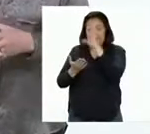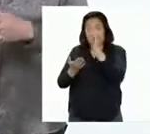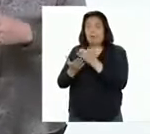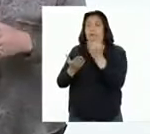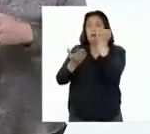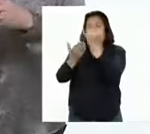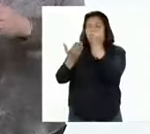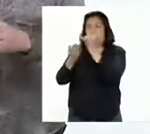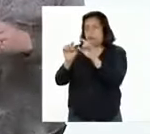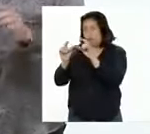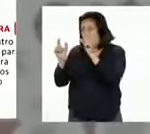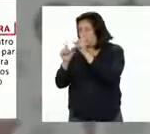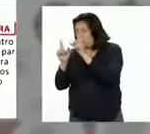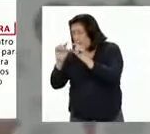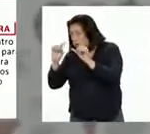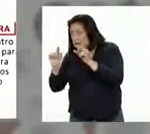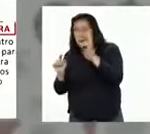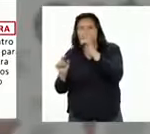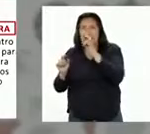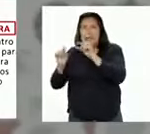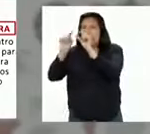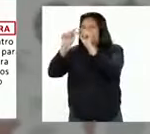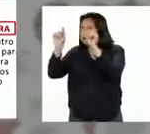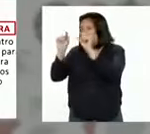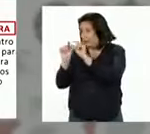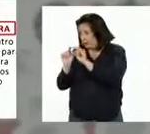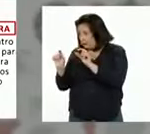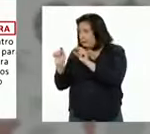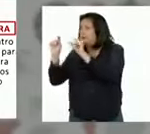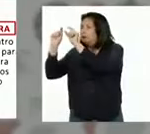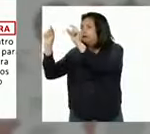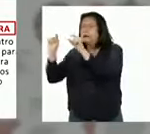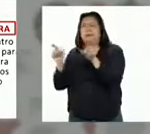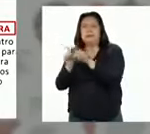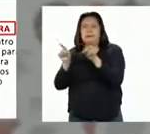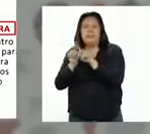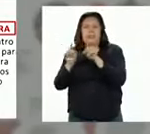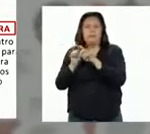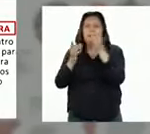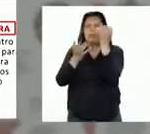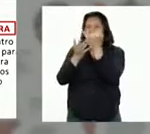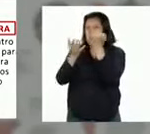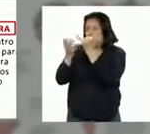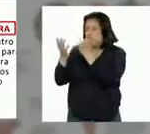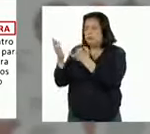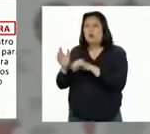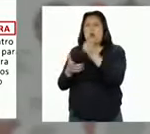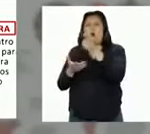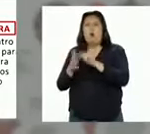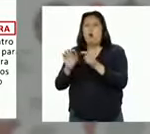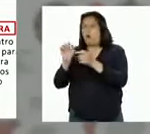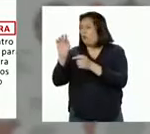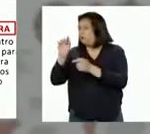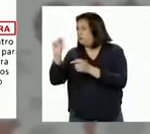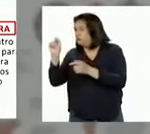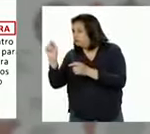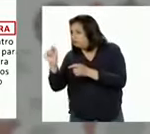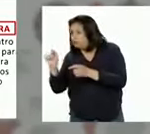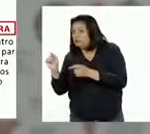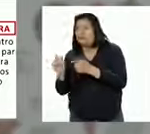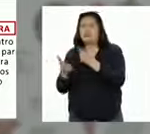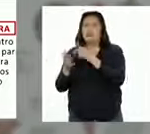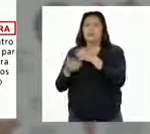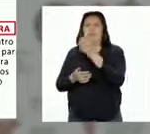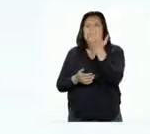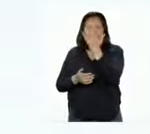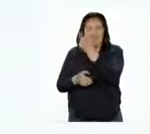debemos fijarnos bien en los subtítulos y también en las imágenes o los recursos textuales como las letras